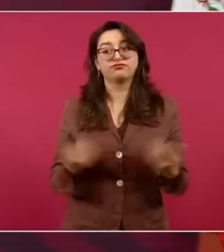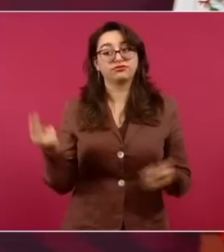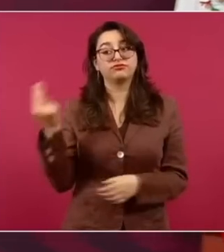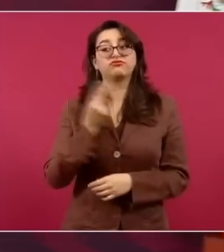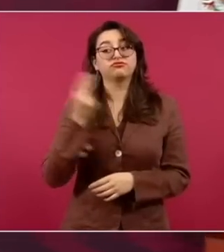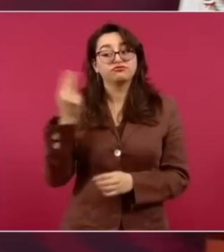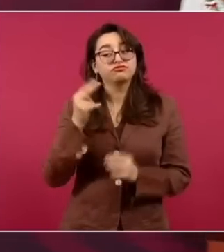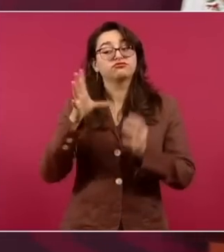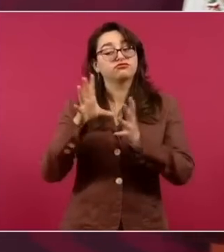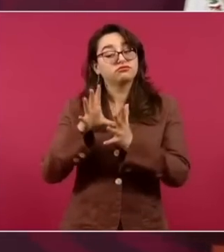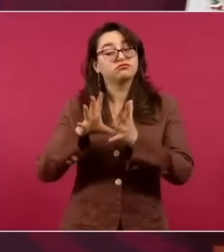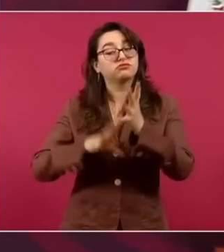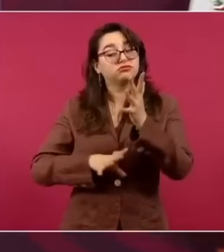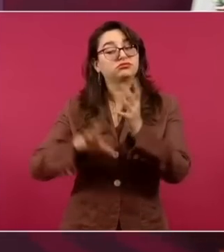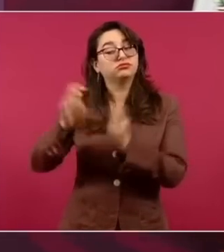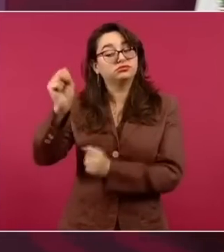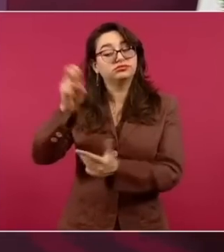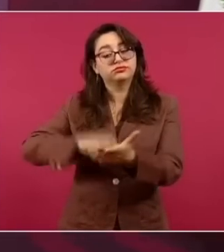Constitución.